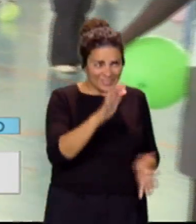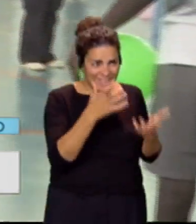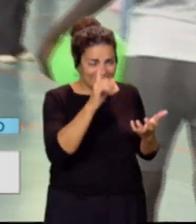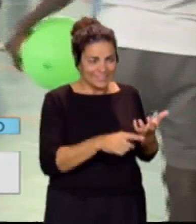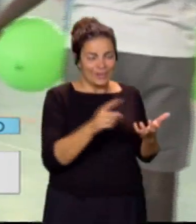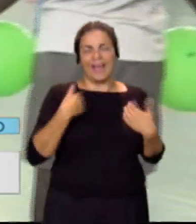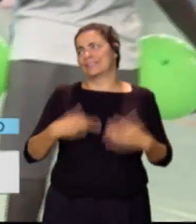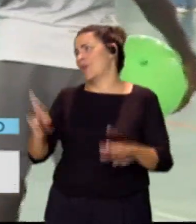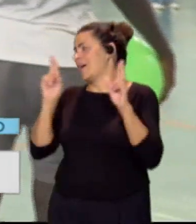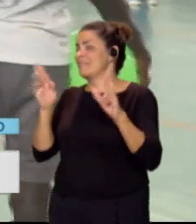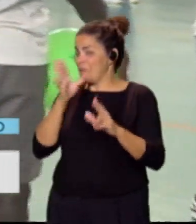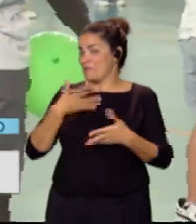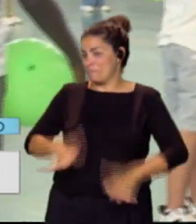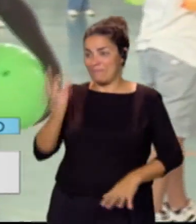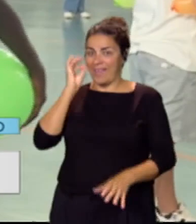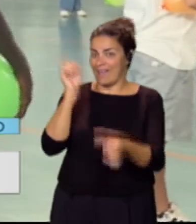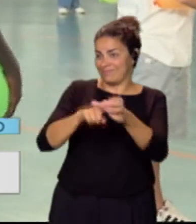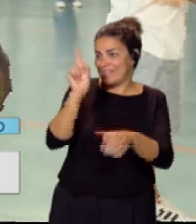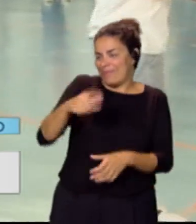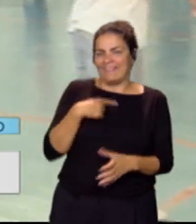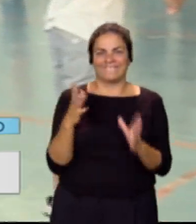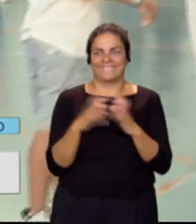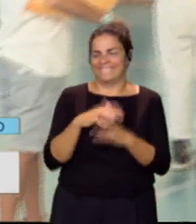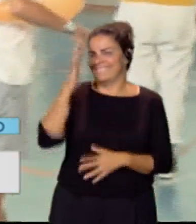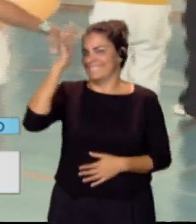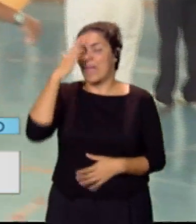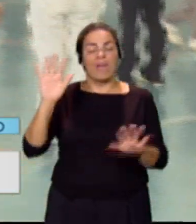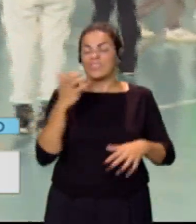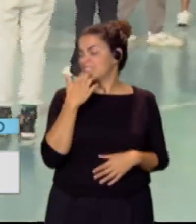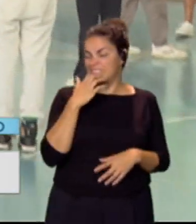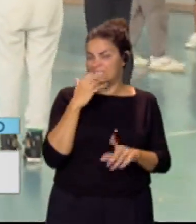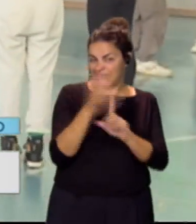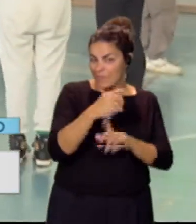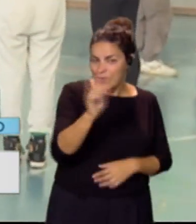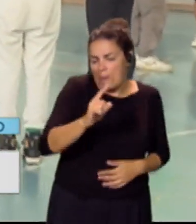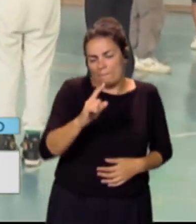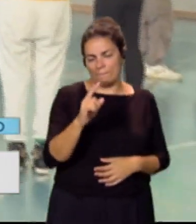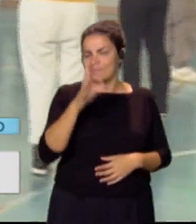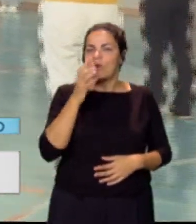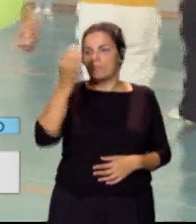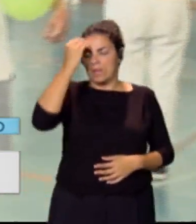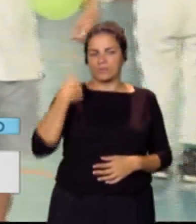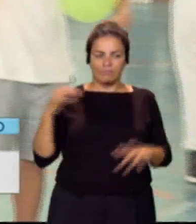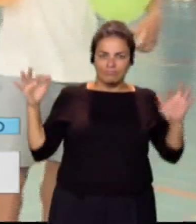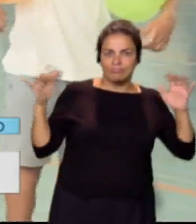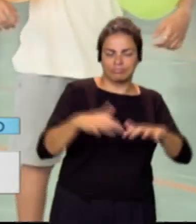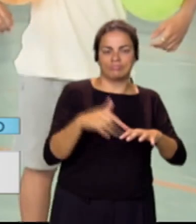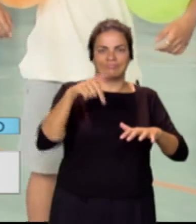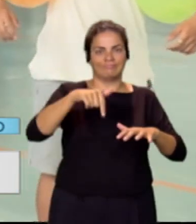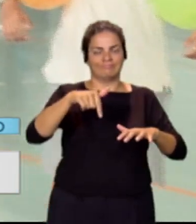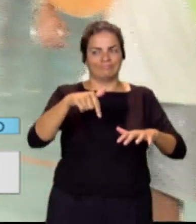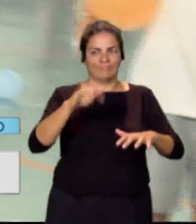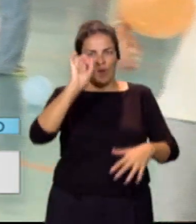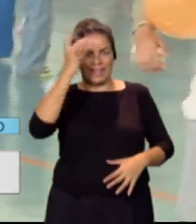sea. Mi hija está adentro también, ¿no? Y nos hace muchísima ilusión, Pero en cualquier caso, aunque no se consiga, yo creo que el hecho de habernos congregado aquí en torno a esta